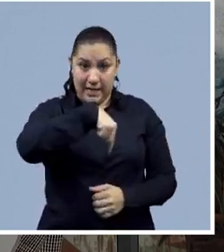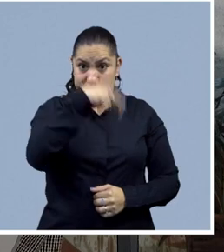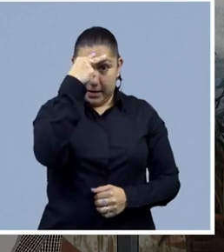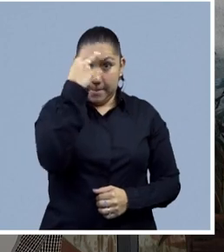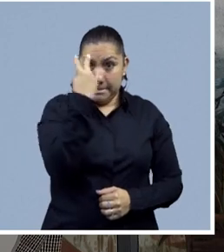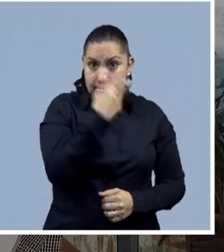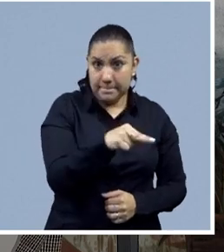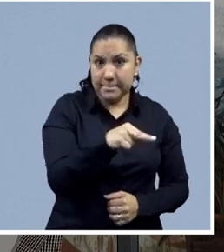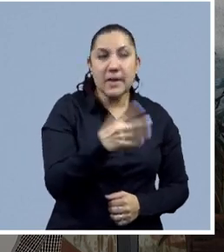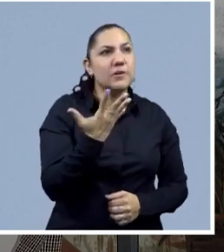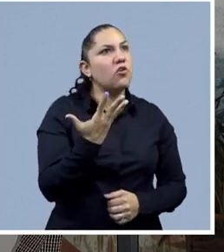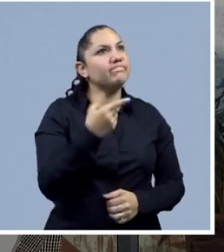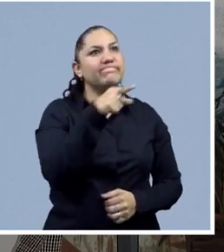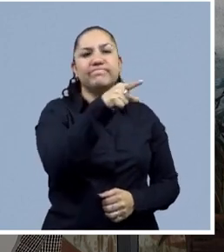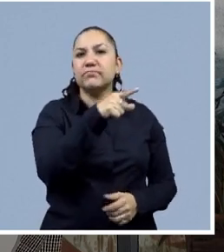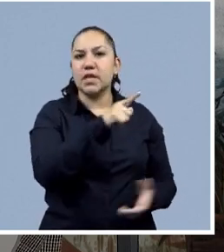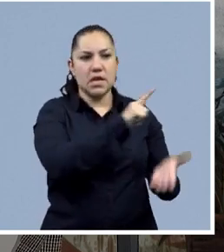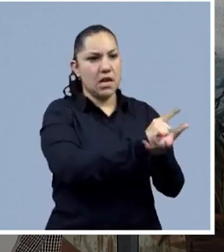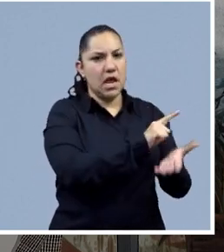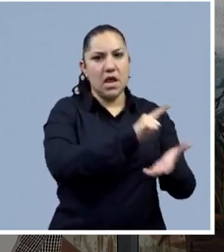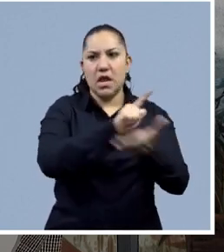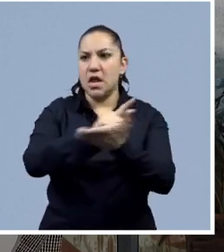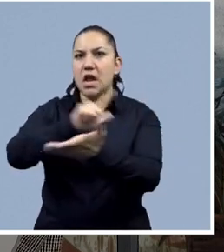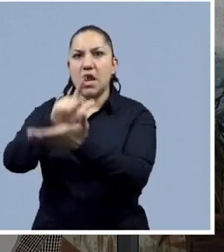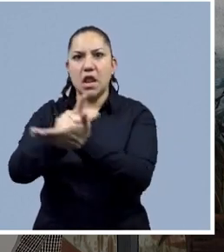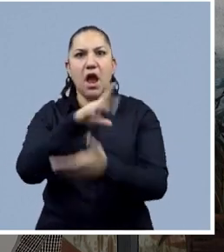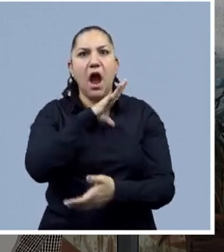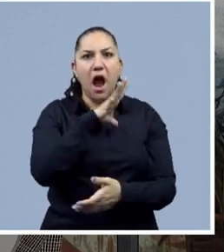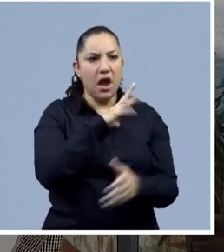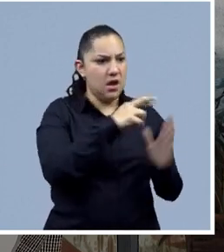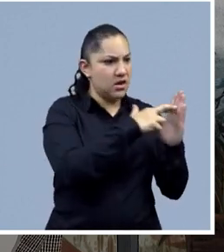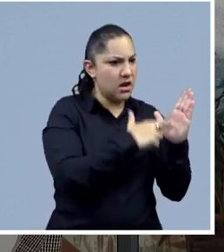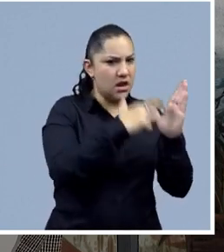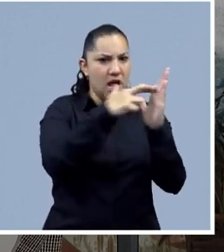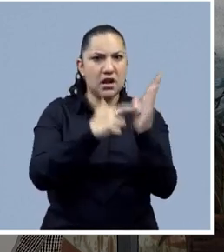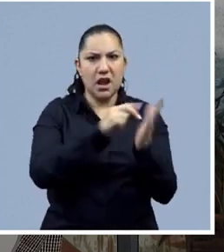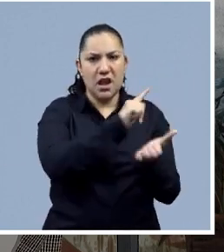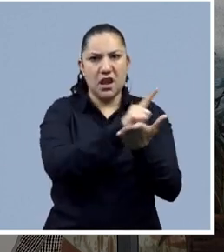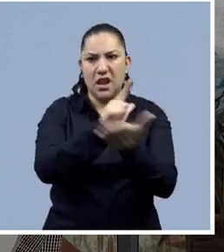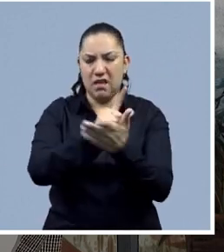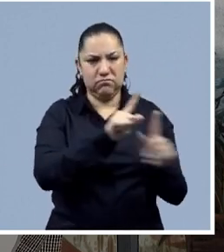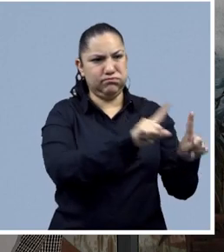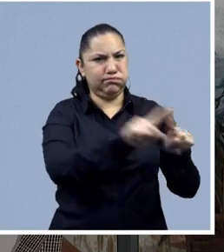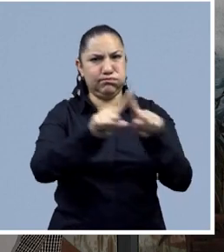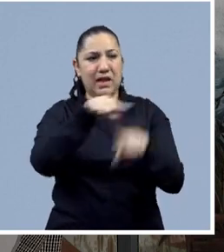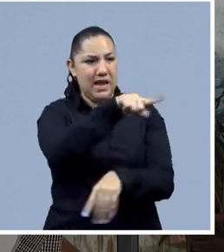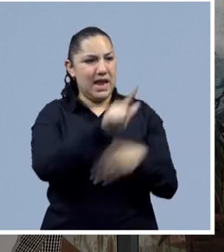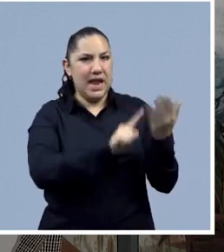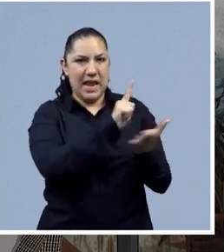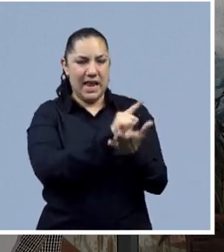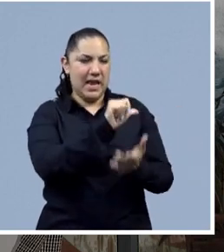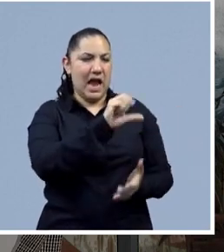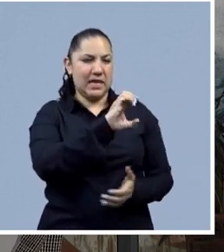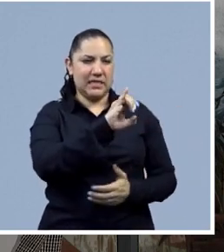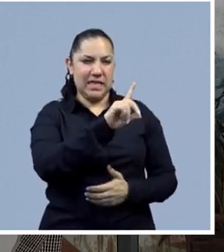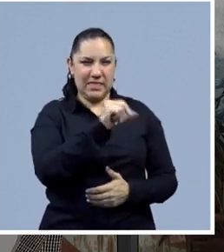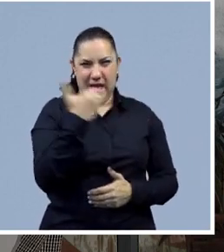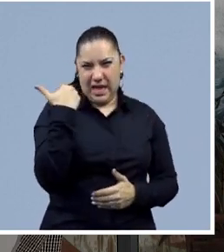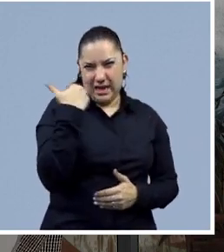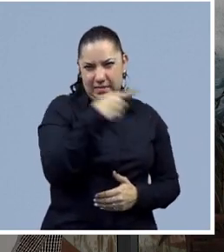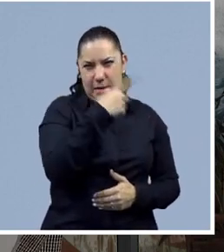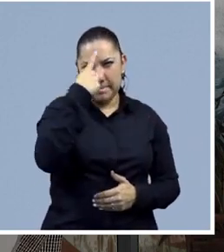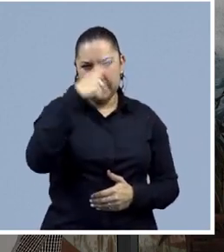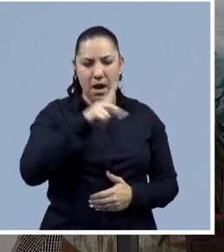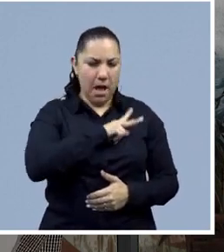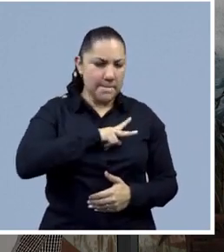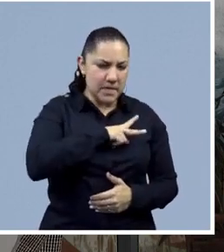hay un exceso de regulación diferente, o sea, podemos ver la ley Ácida también, que es algo muy reciente y demás, pero este tipo